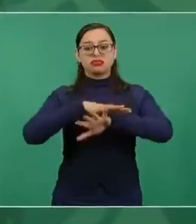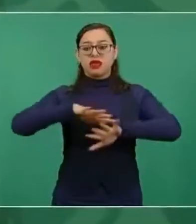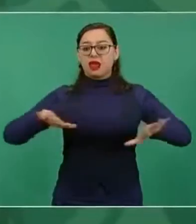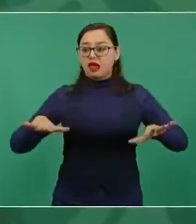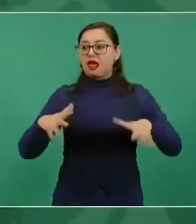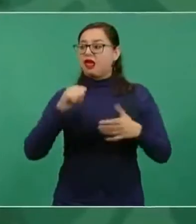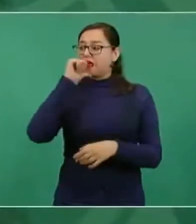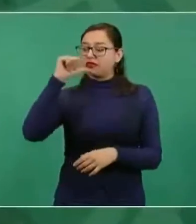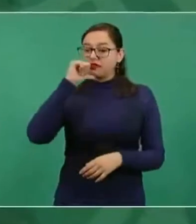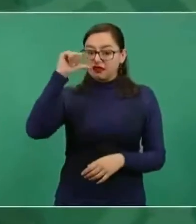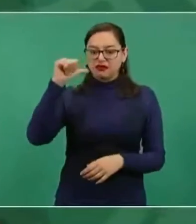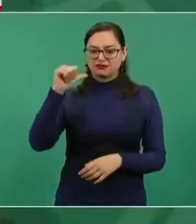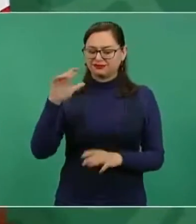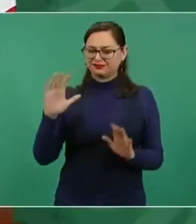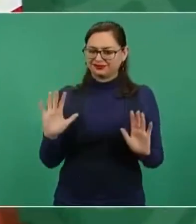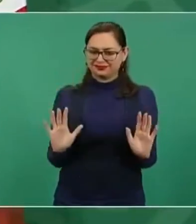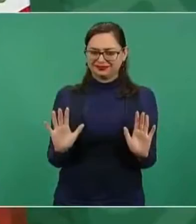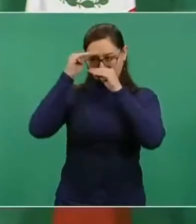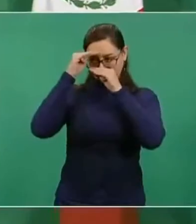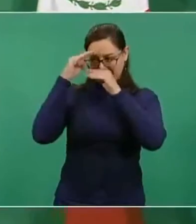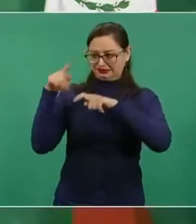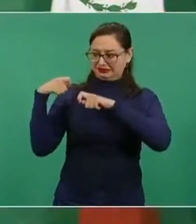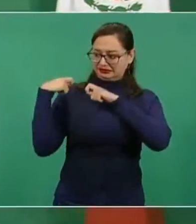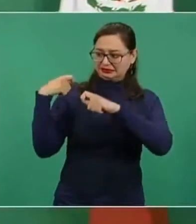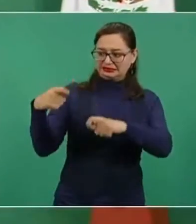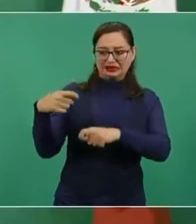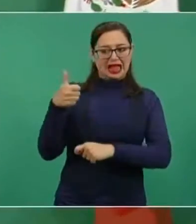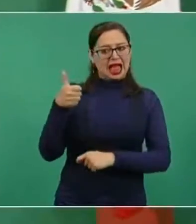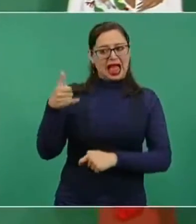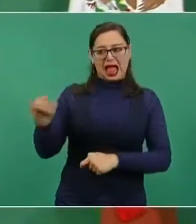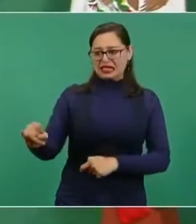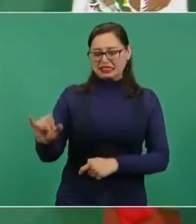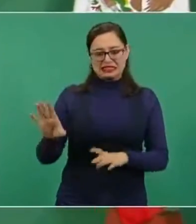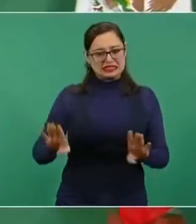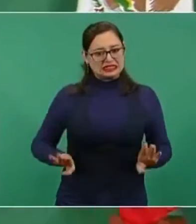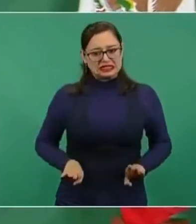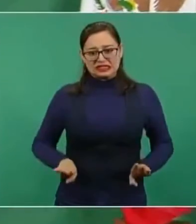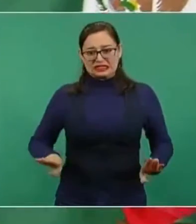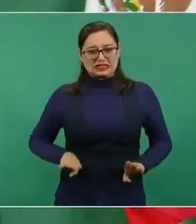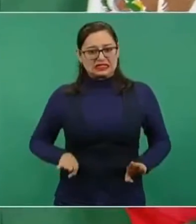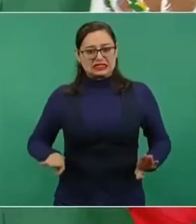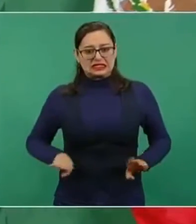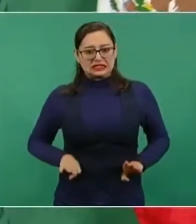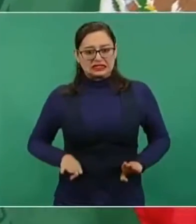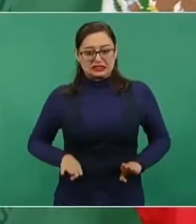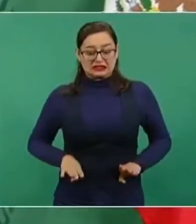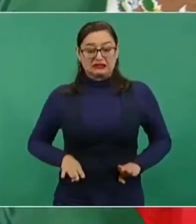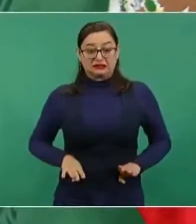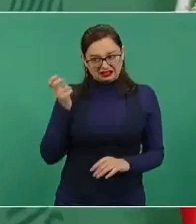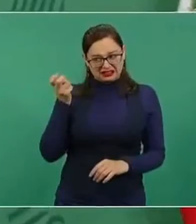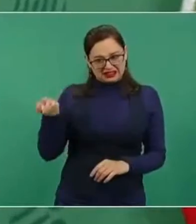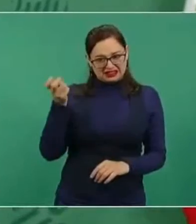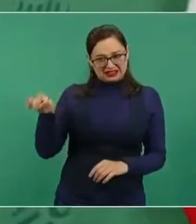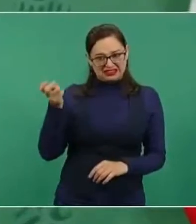son los conservadores. Les gusta mucho, o su doctrina es esa cosa,